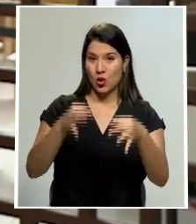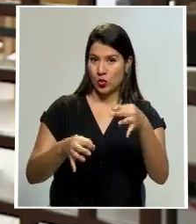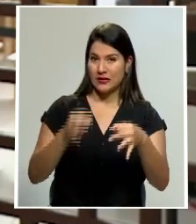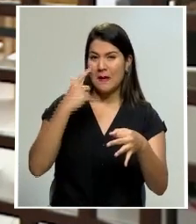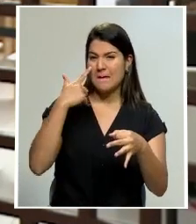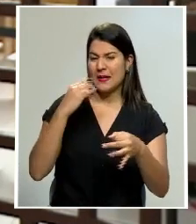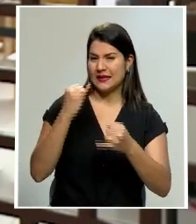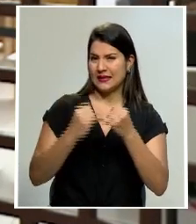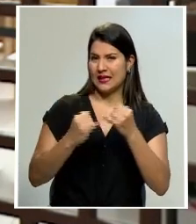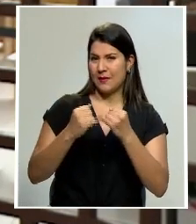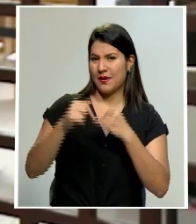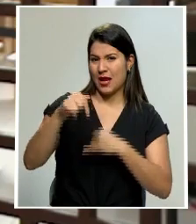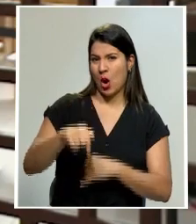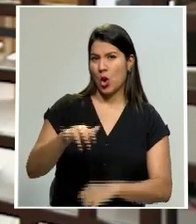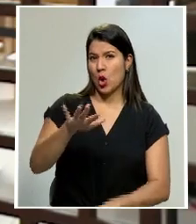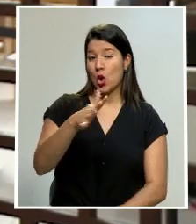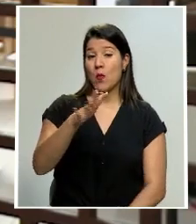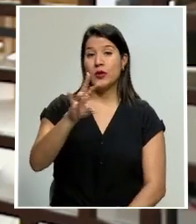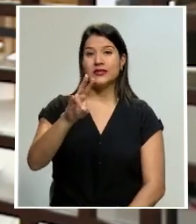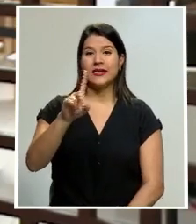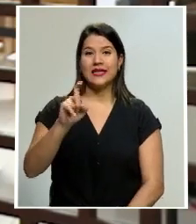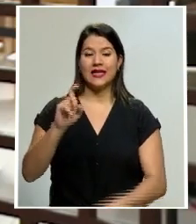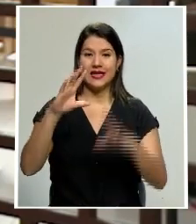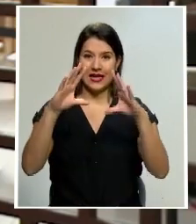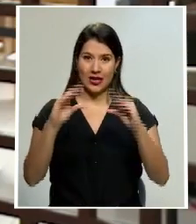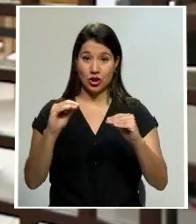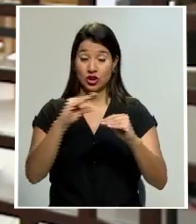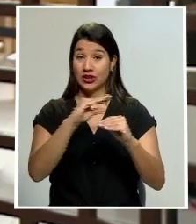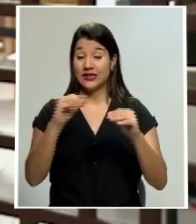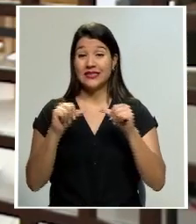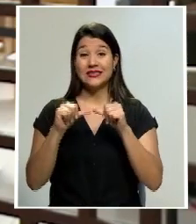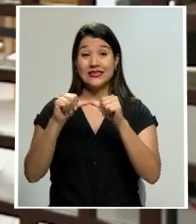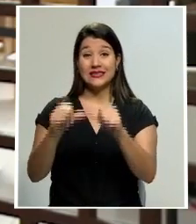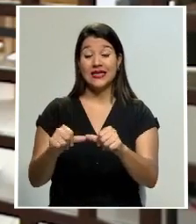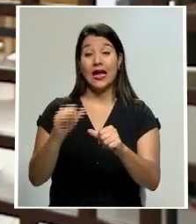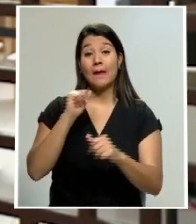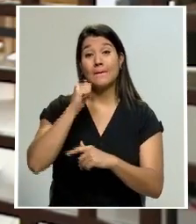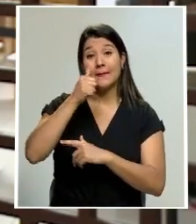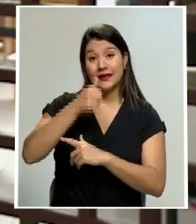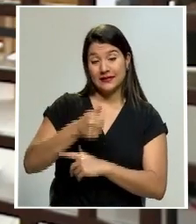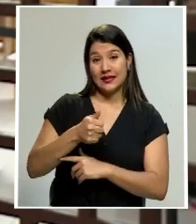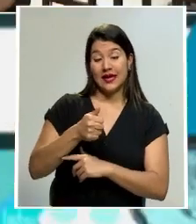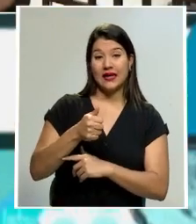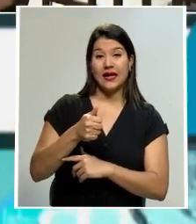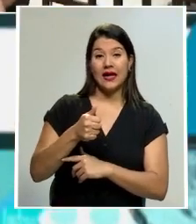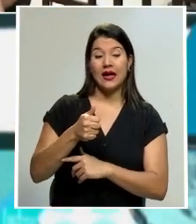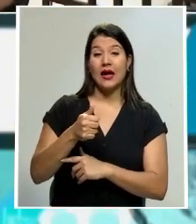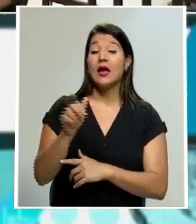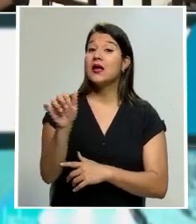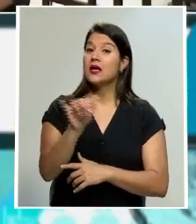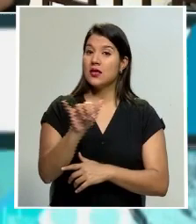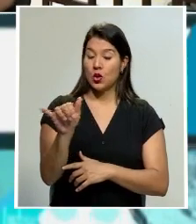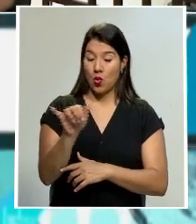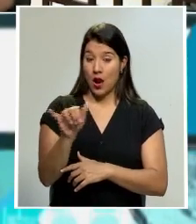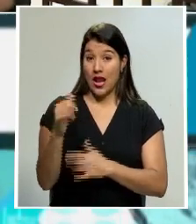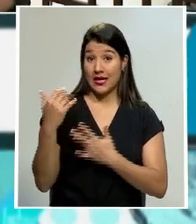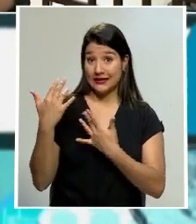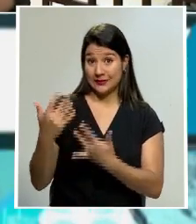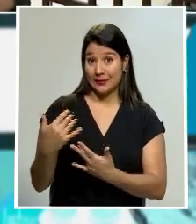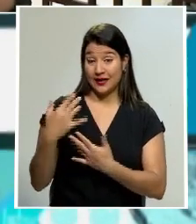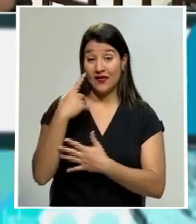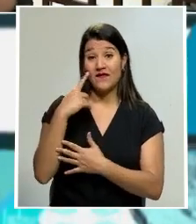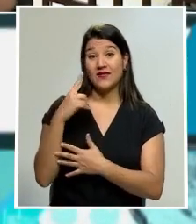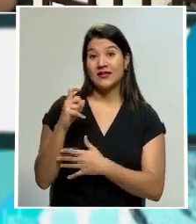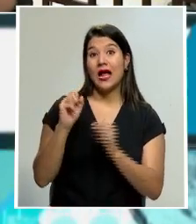va a terminar a eso de las 7 y 30 de la noche, y continuará el día de mañana, igual a la espera de que la